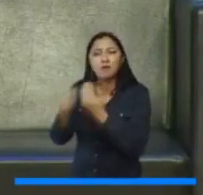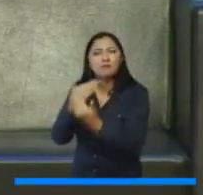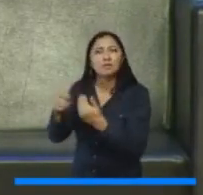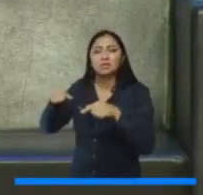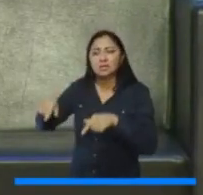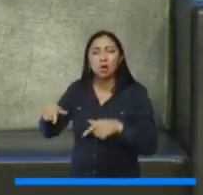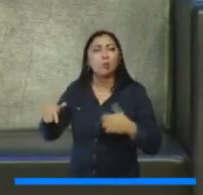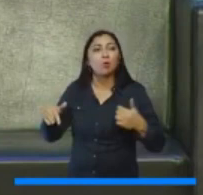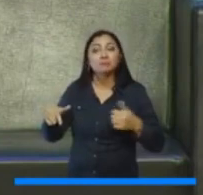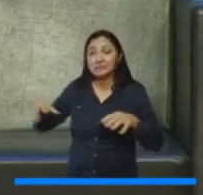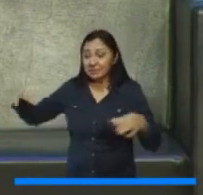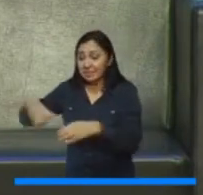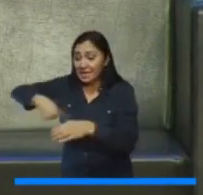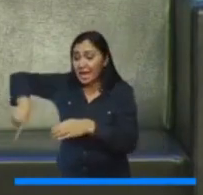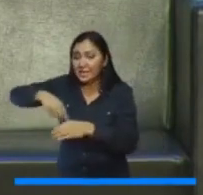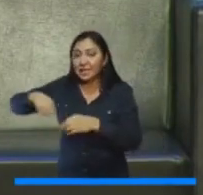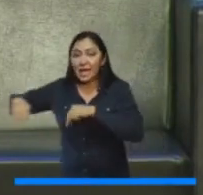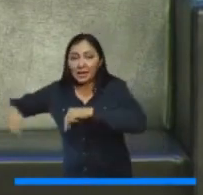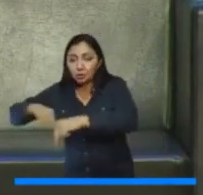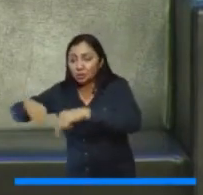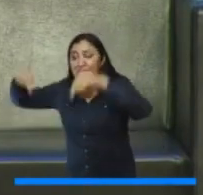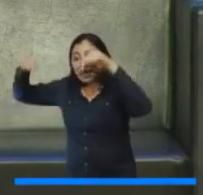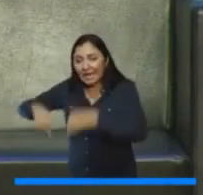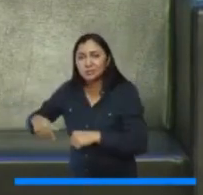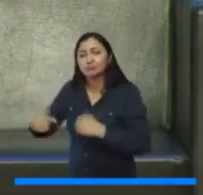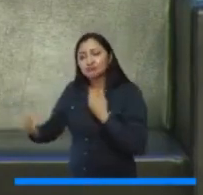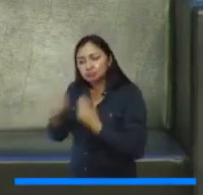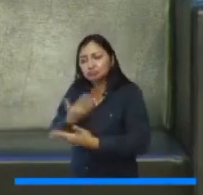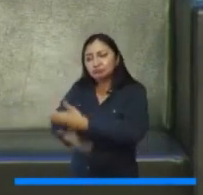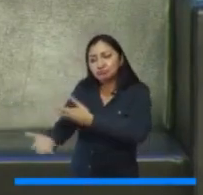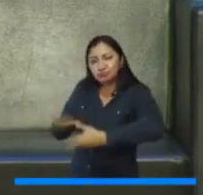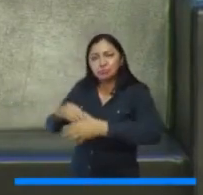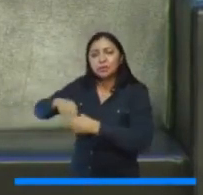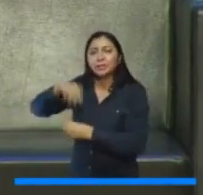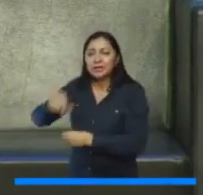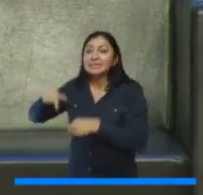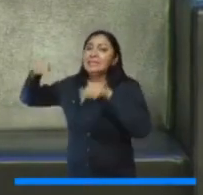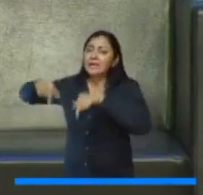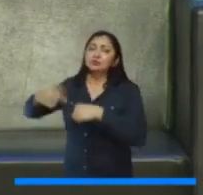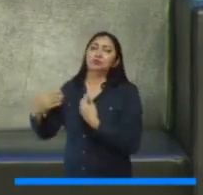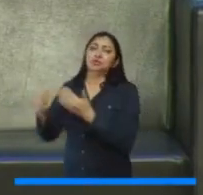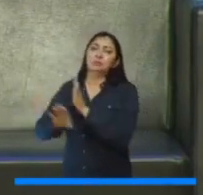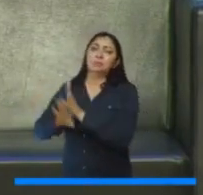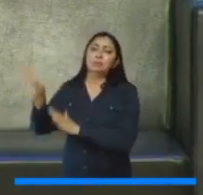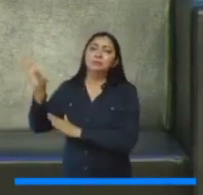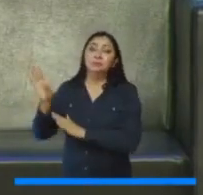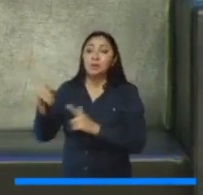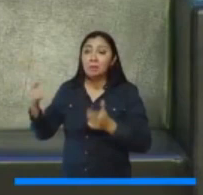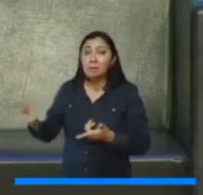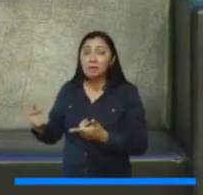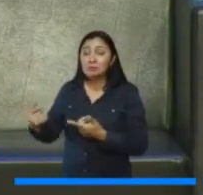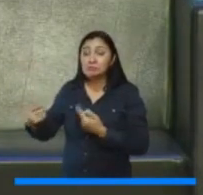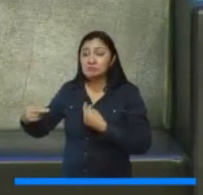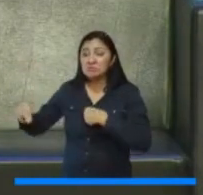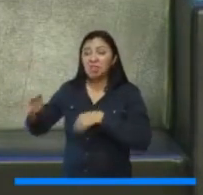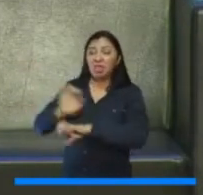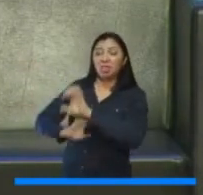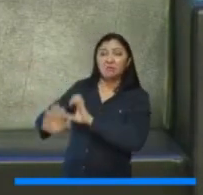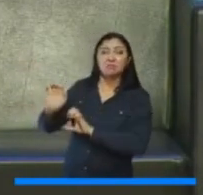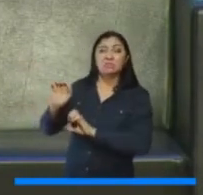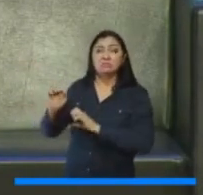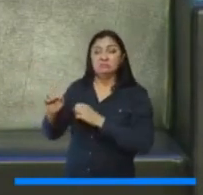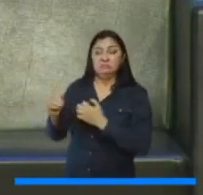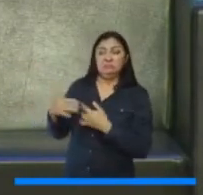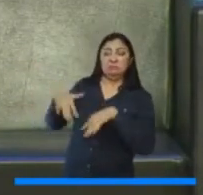actores de la comunidad universitaria. Y eso es que permite que una institución pueda salir adelante. Si eso no se logra, digamos, difícilmente